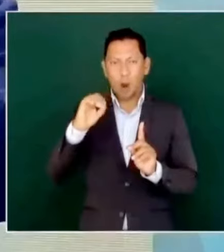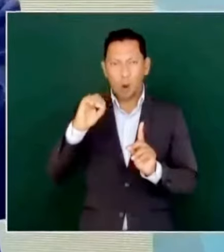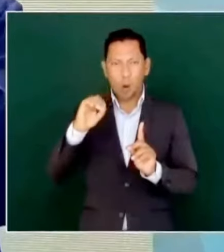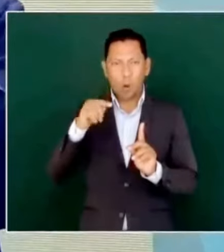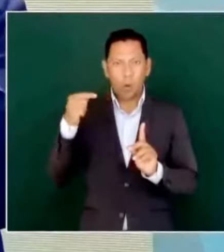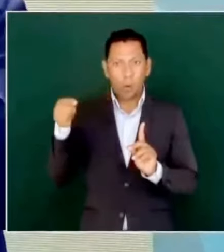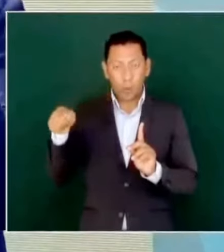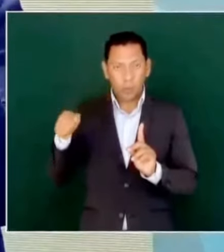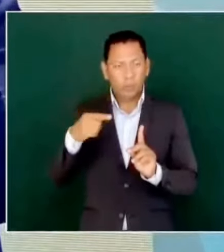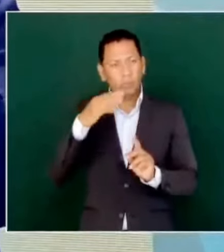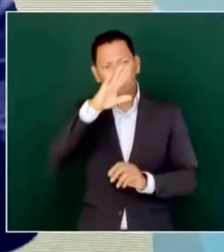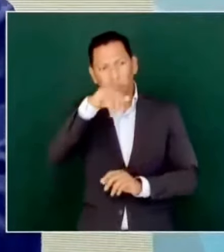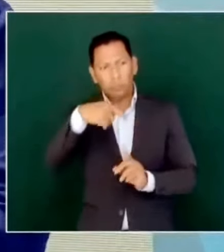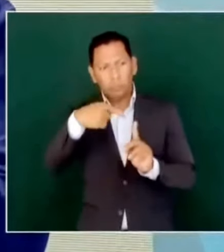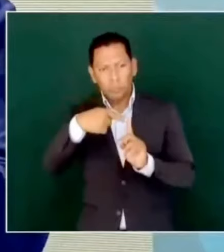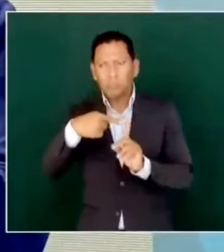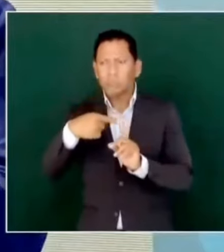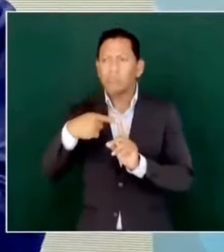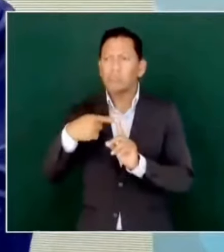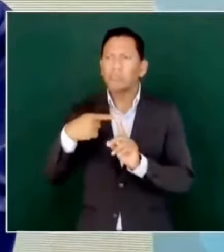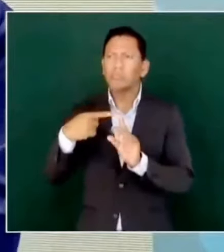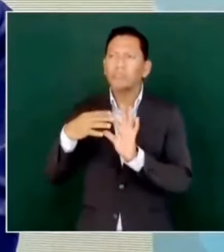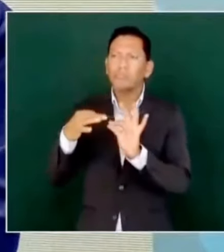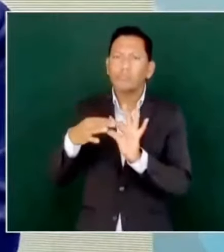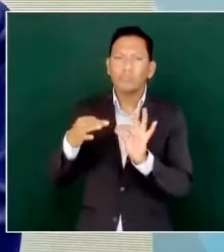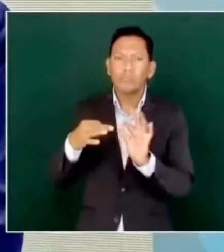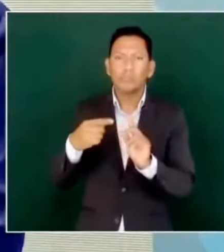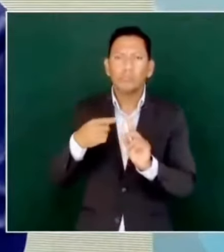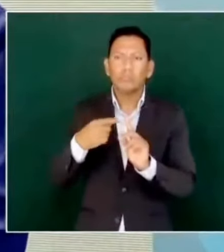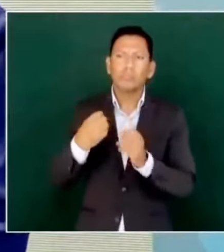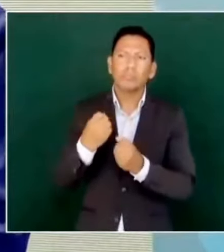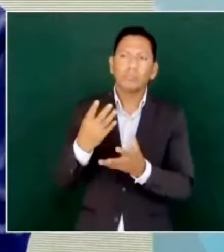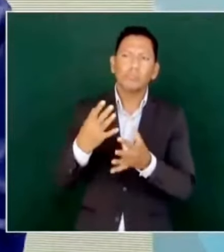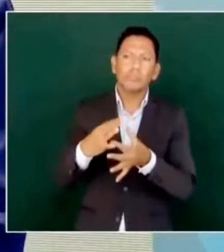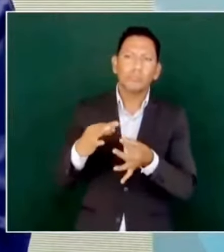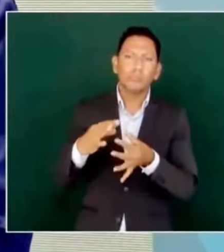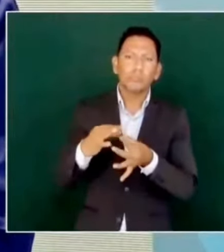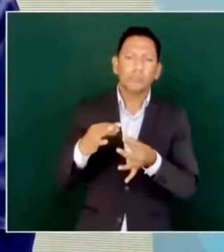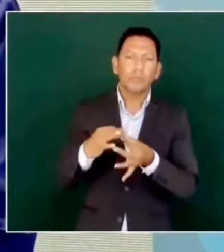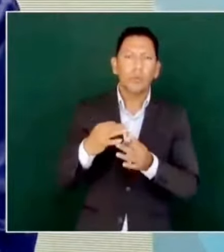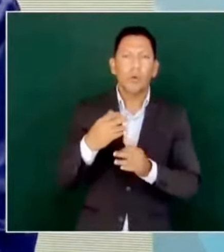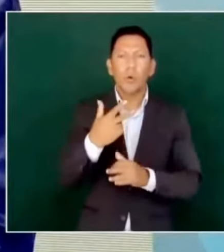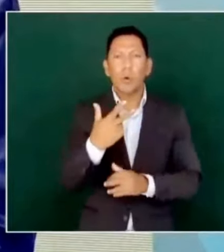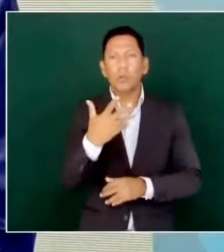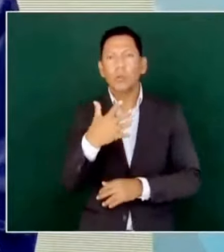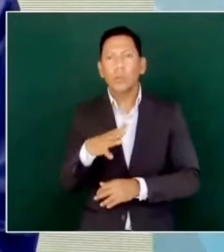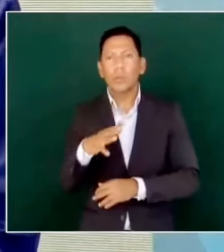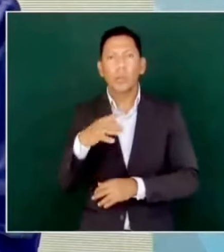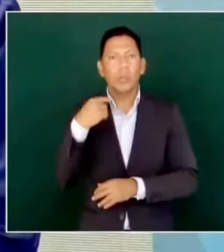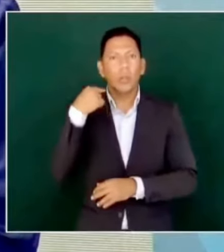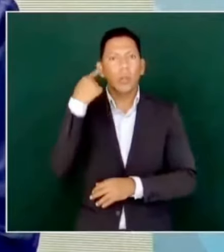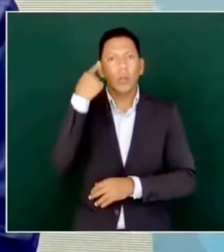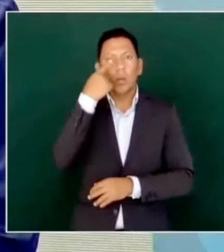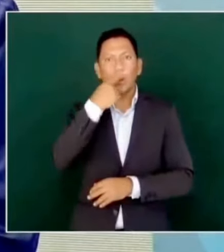declarando ocho, diez, doce horas,